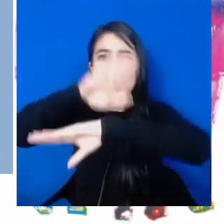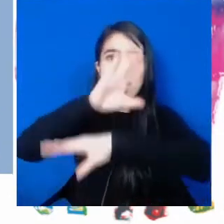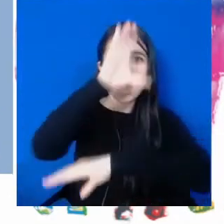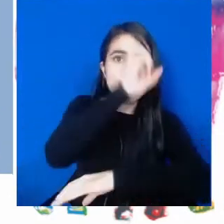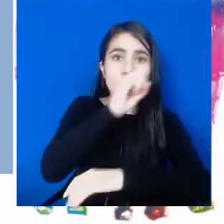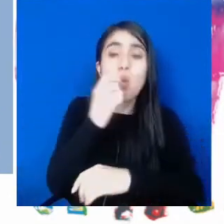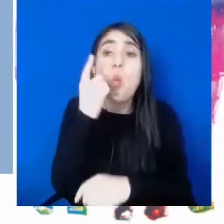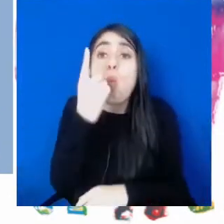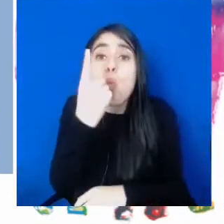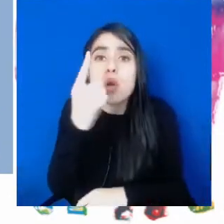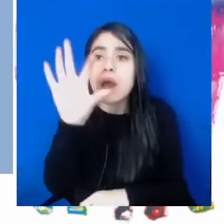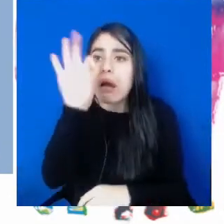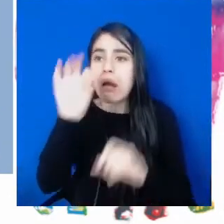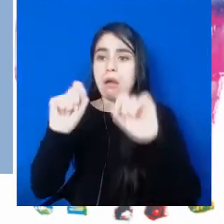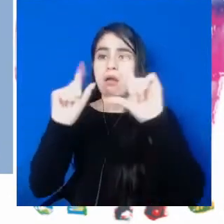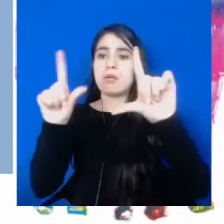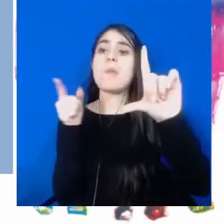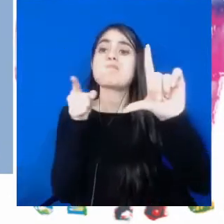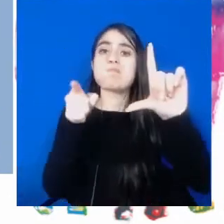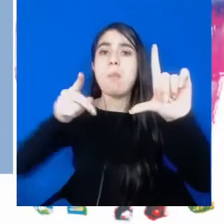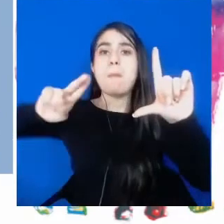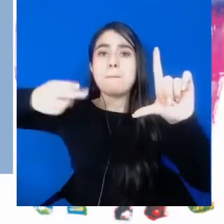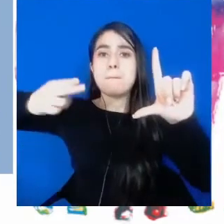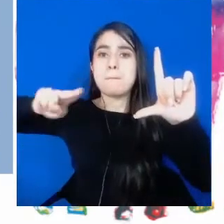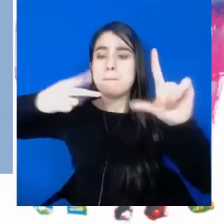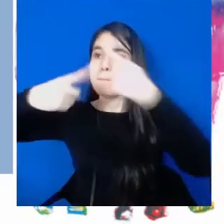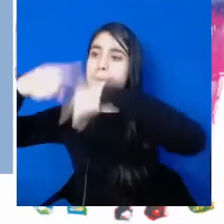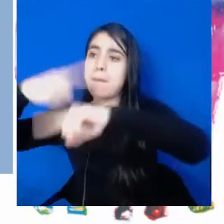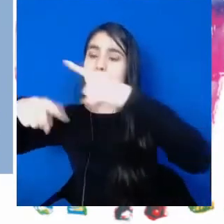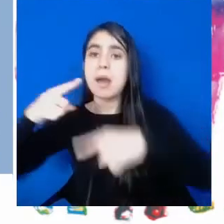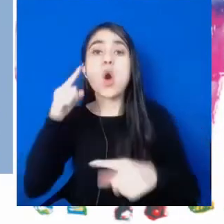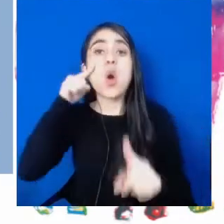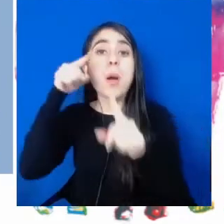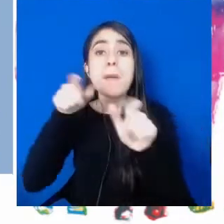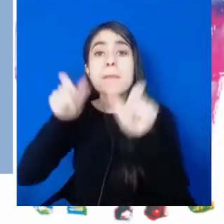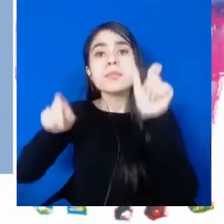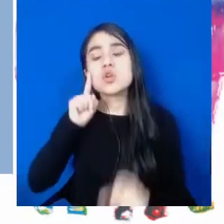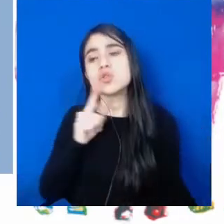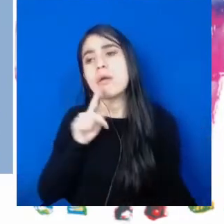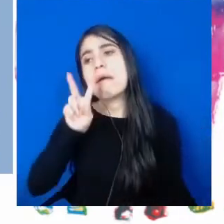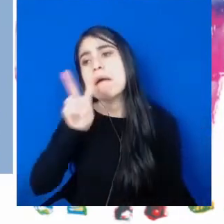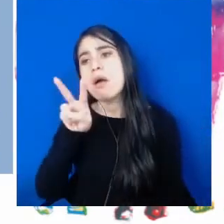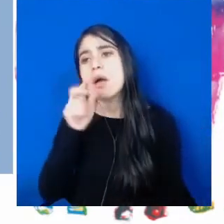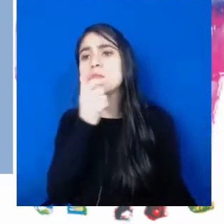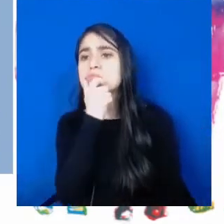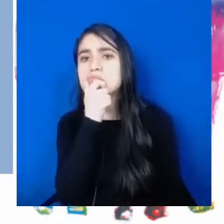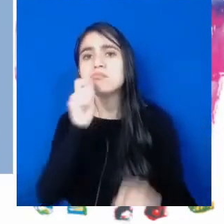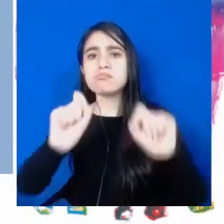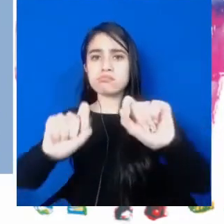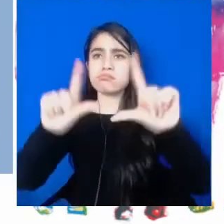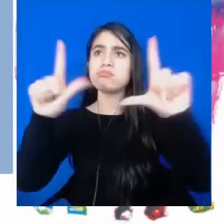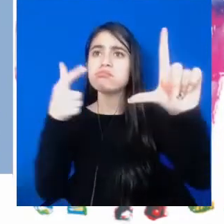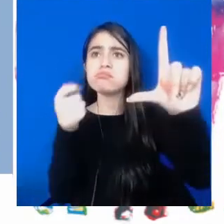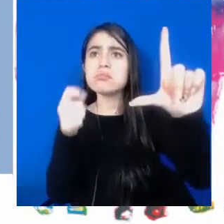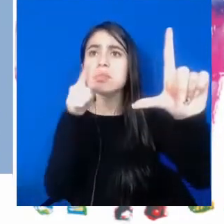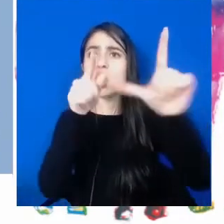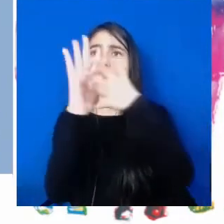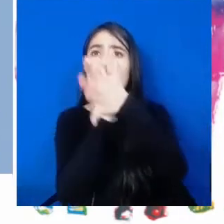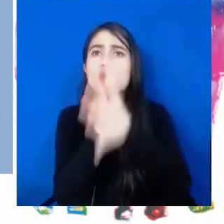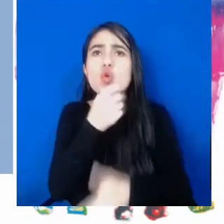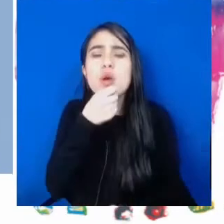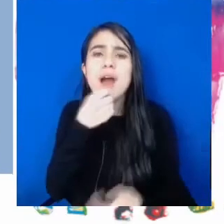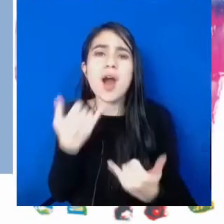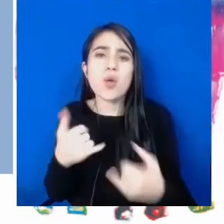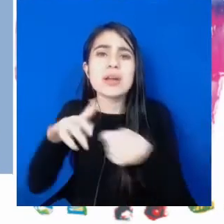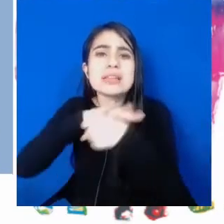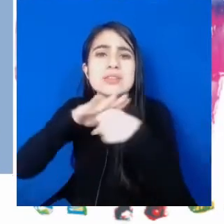con la interpretación en lengua de señas colombiana, de tal manera que las personas sordas tuvieran acceso en tiempo real y de manera oportuna frente